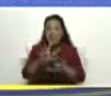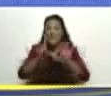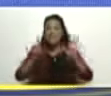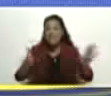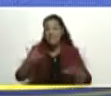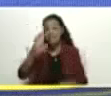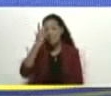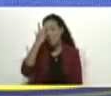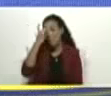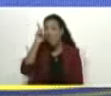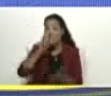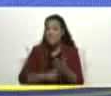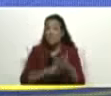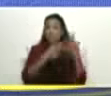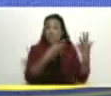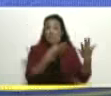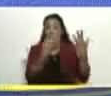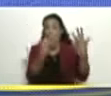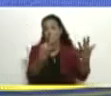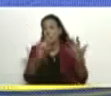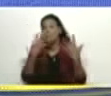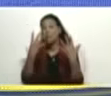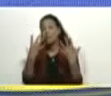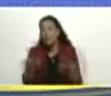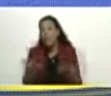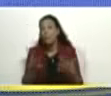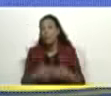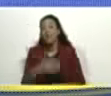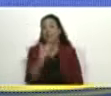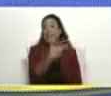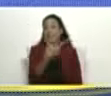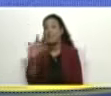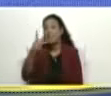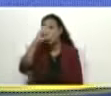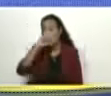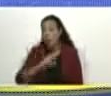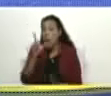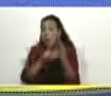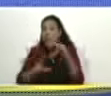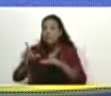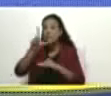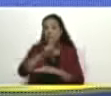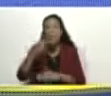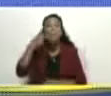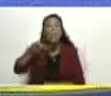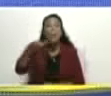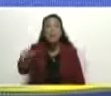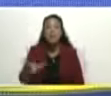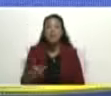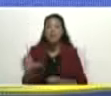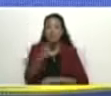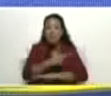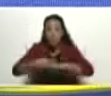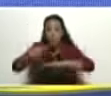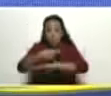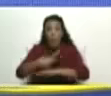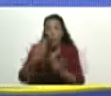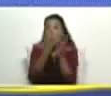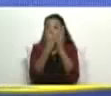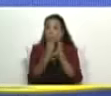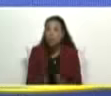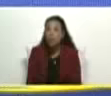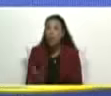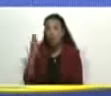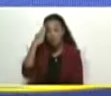febrero del 1989 de 35 años licenciado en estudios políticos y de gobierno ha estudiado